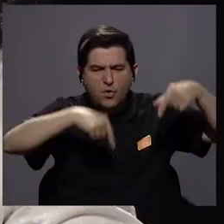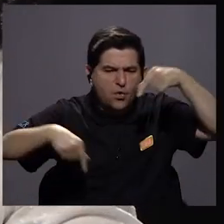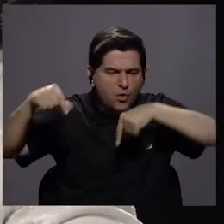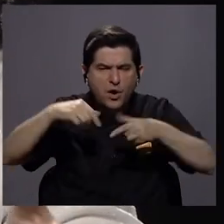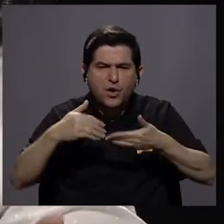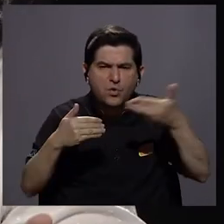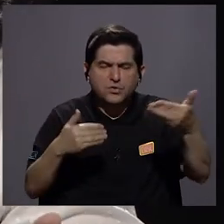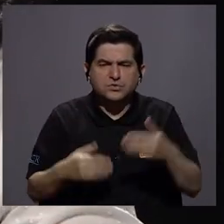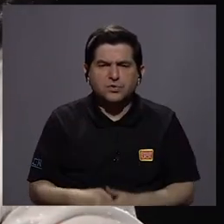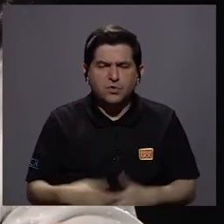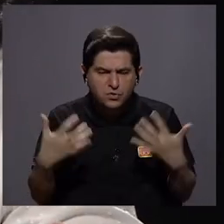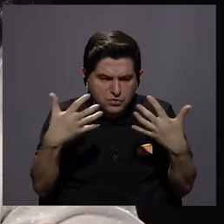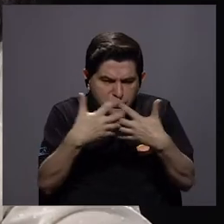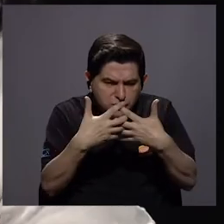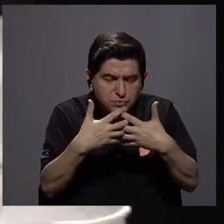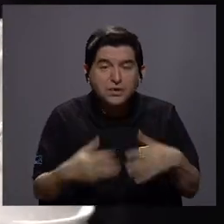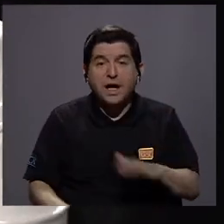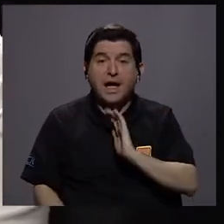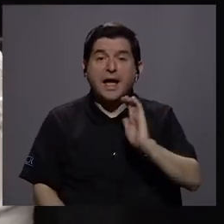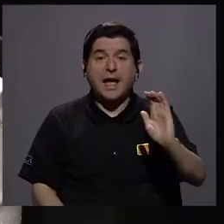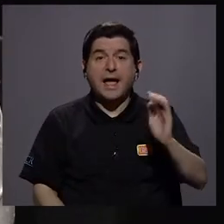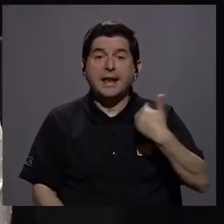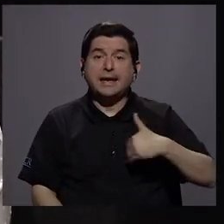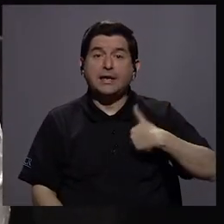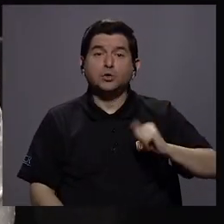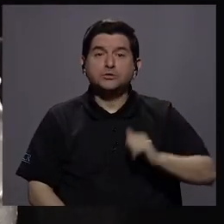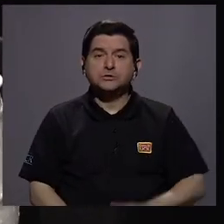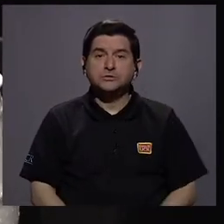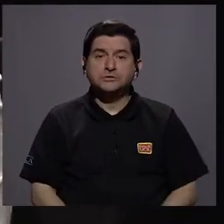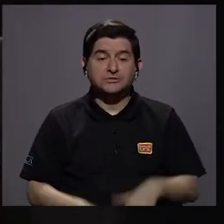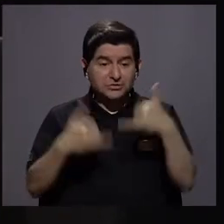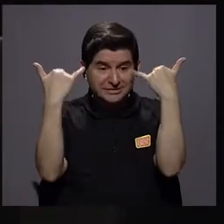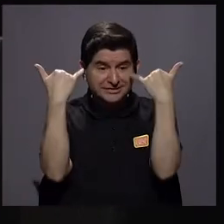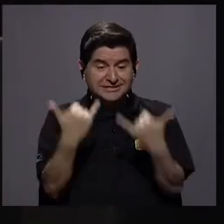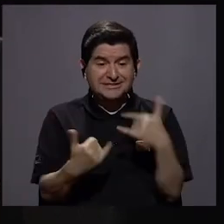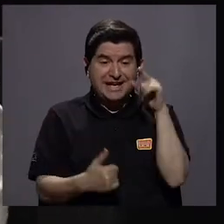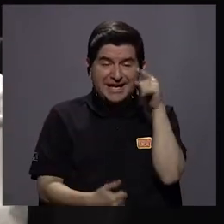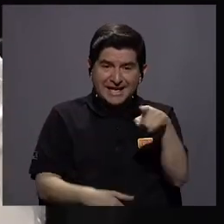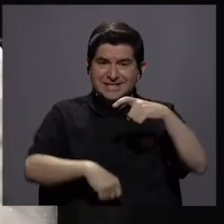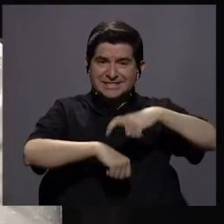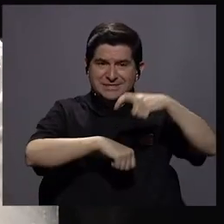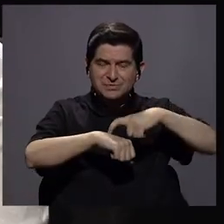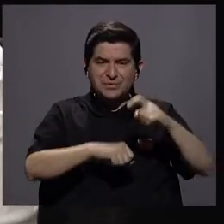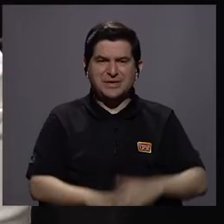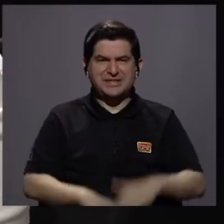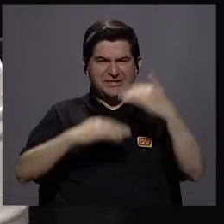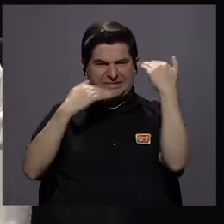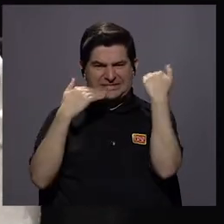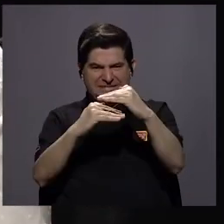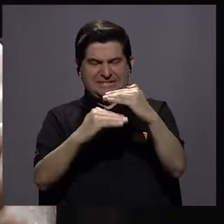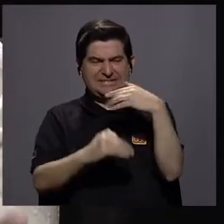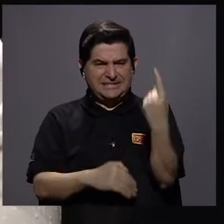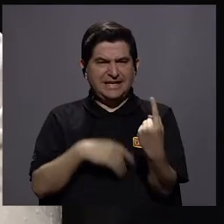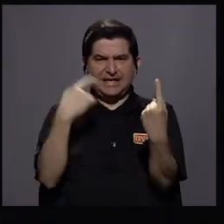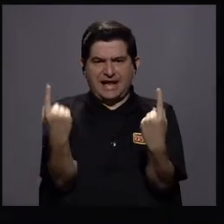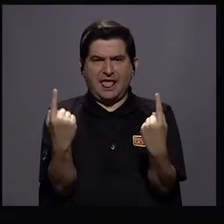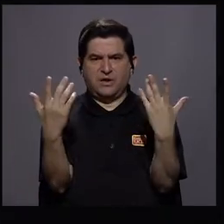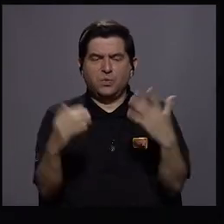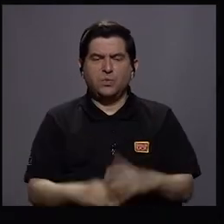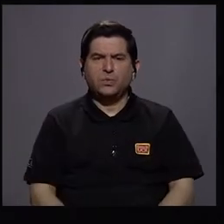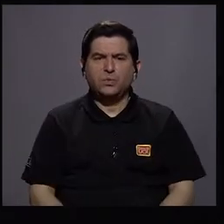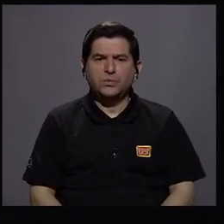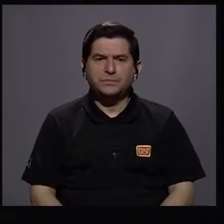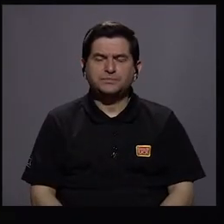cosas de armar, a los niños. Entonces, desde ahí ya estamos encasillando a uno y al otro Yo creo que afortunadamente